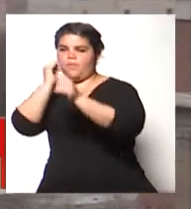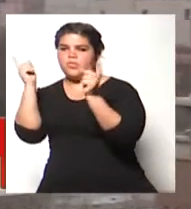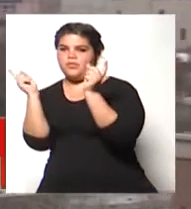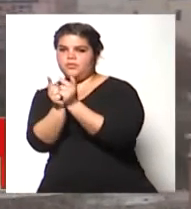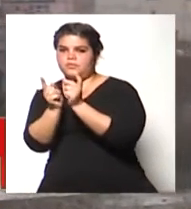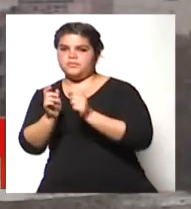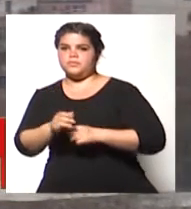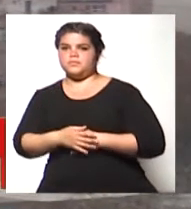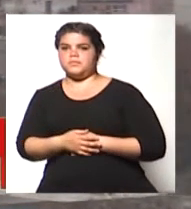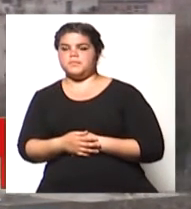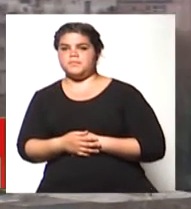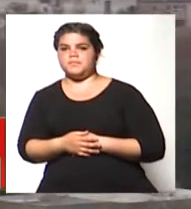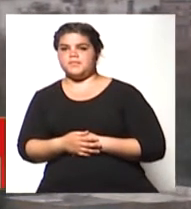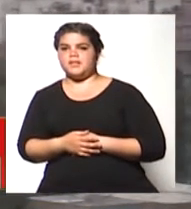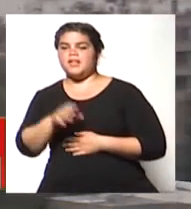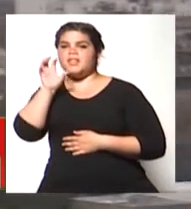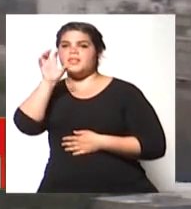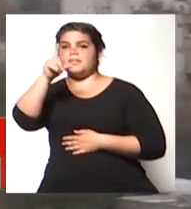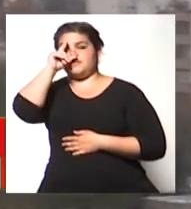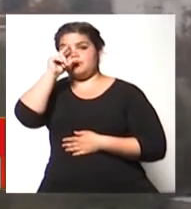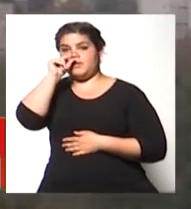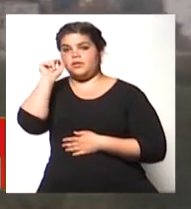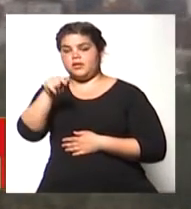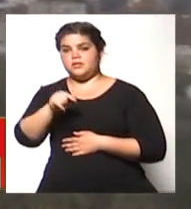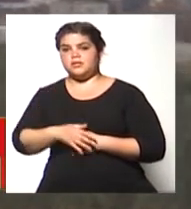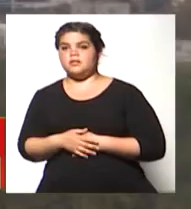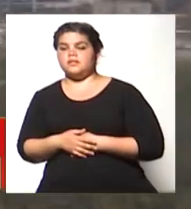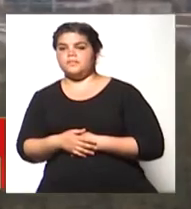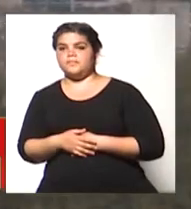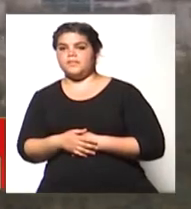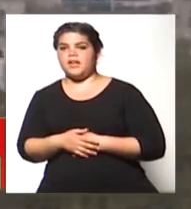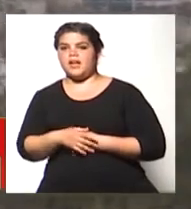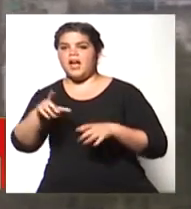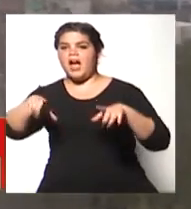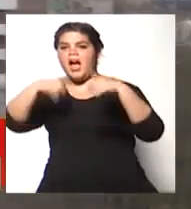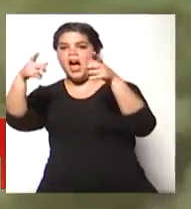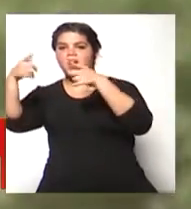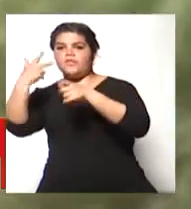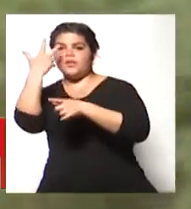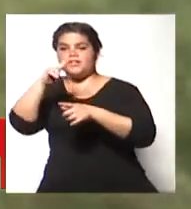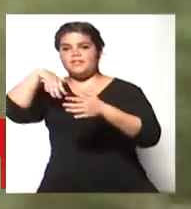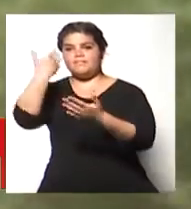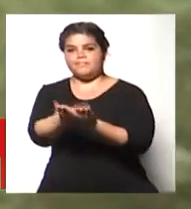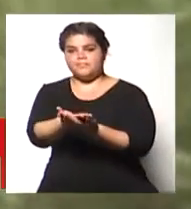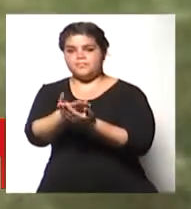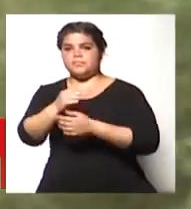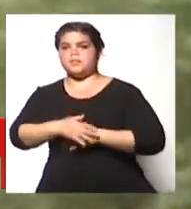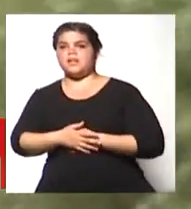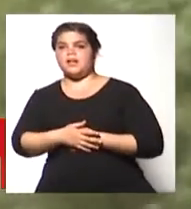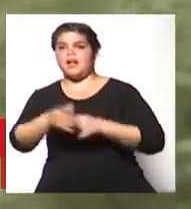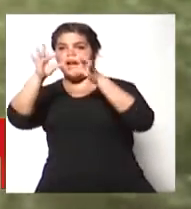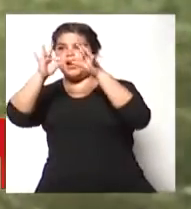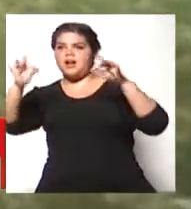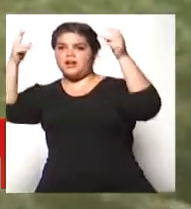en el departamento de la acera hubieron tres árboles caídos, un corte de cable en el